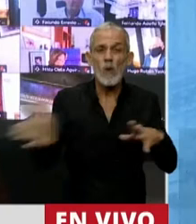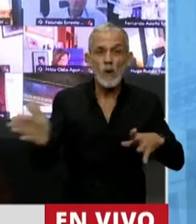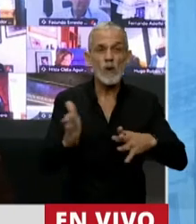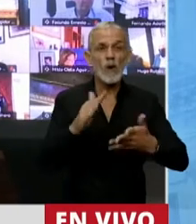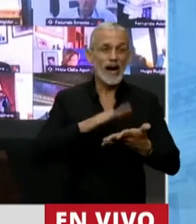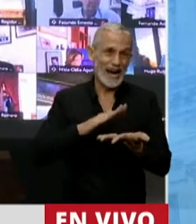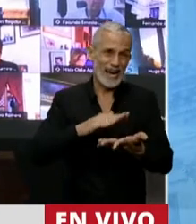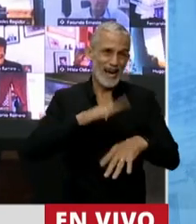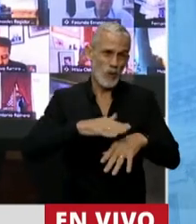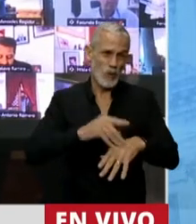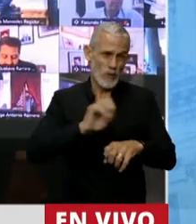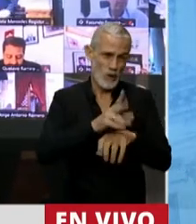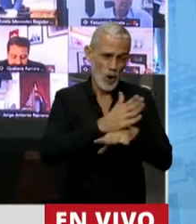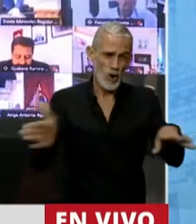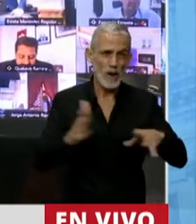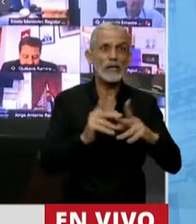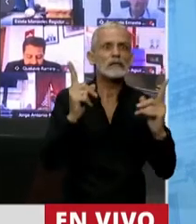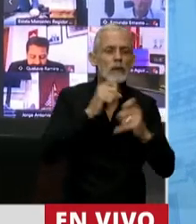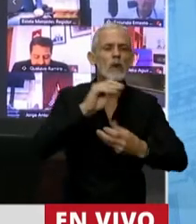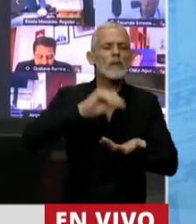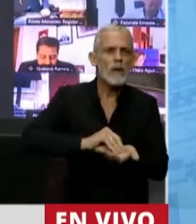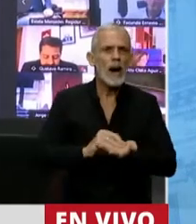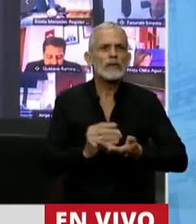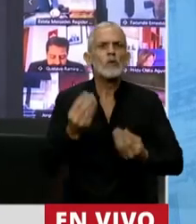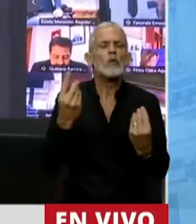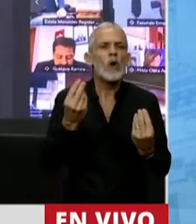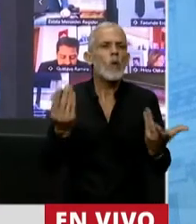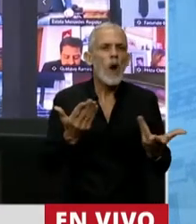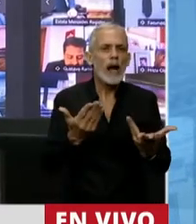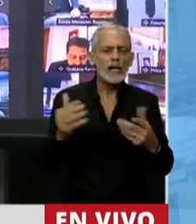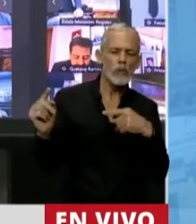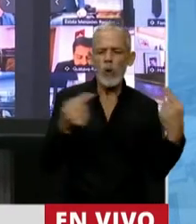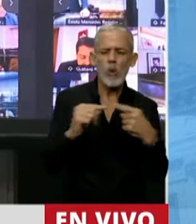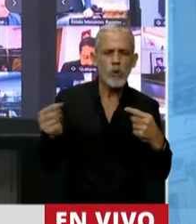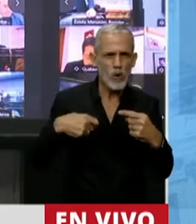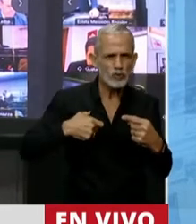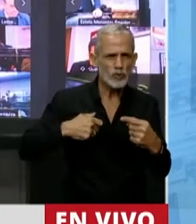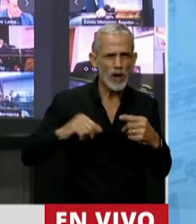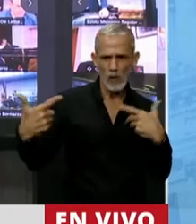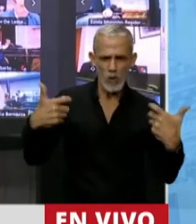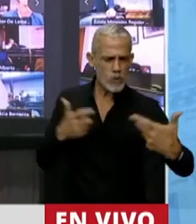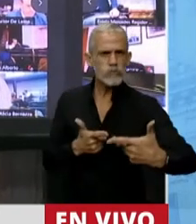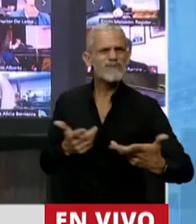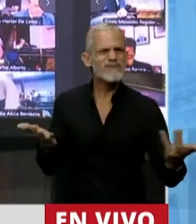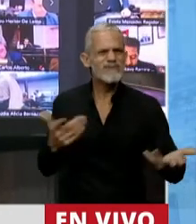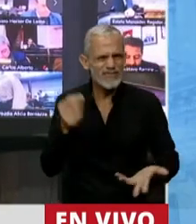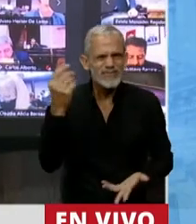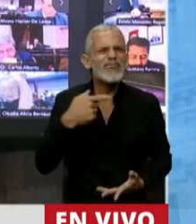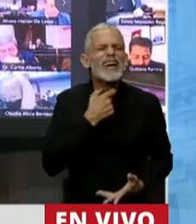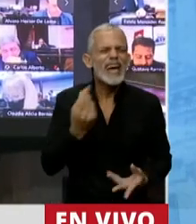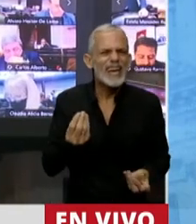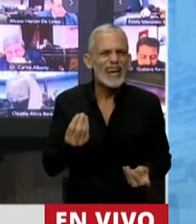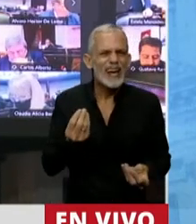crisis que estamos viviendo, le vamos a sumar otro factor de beligerancia social. ¿Qué quieren lograr?